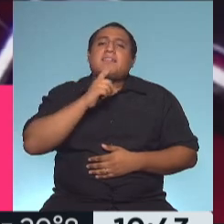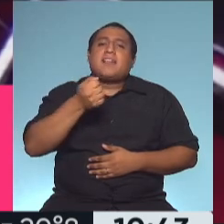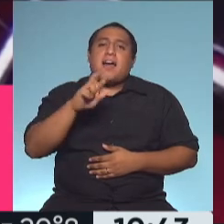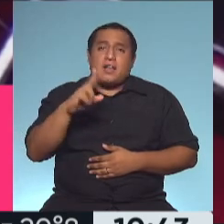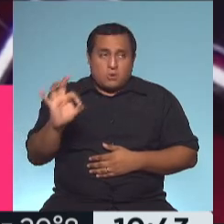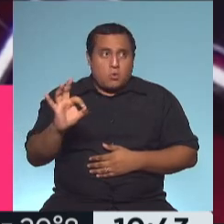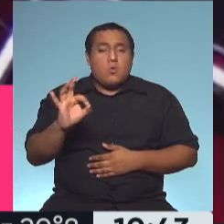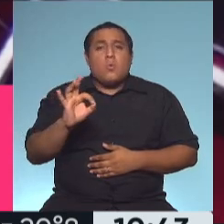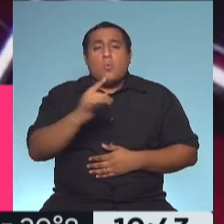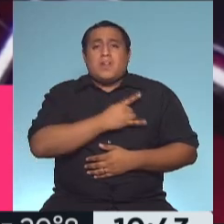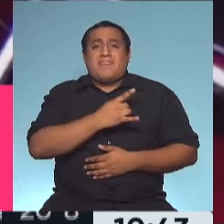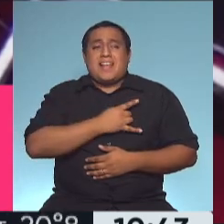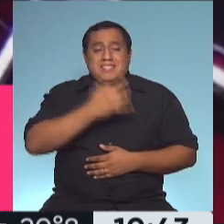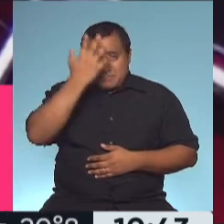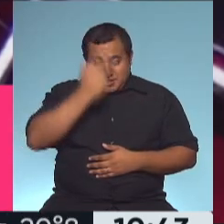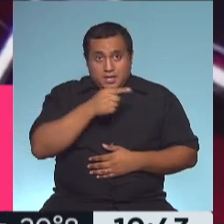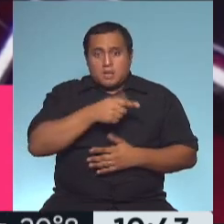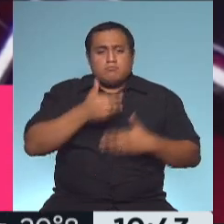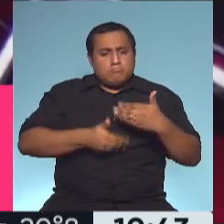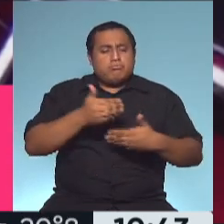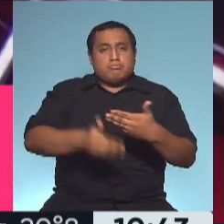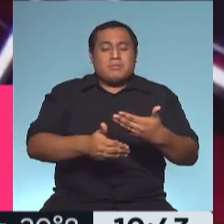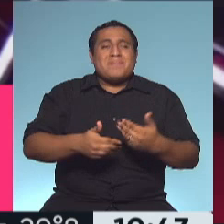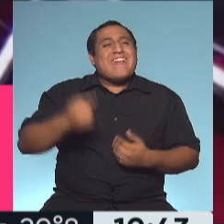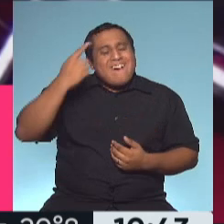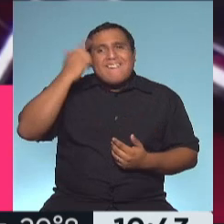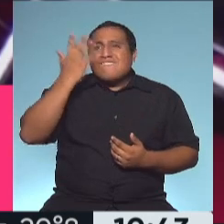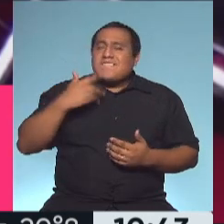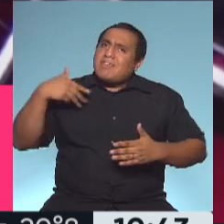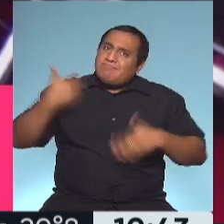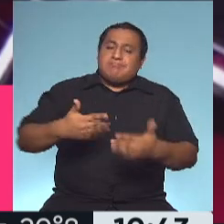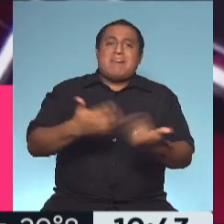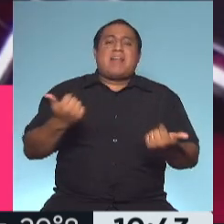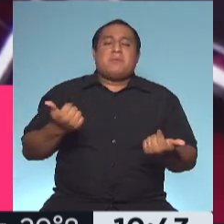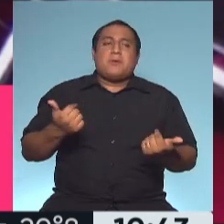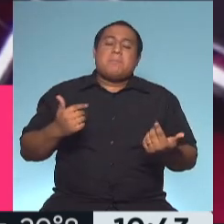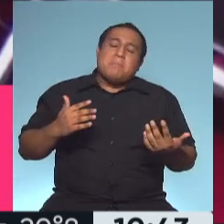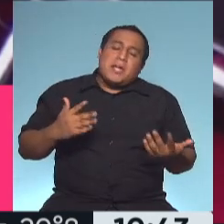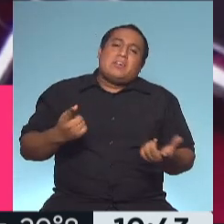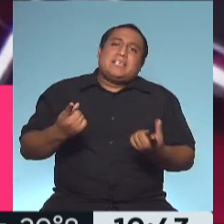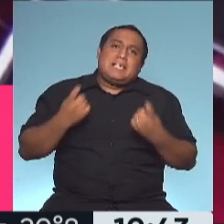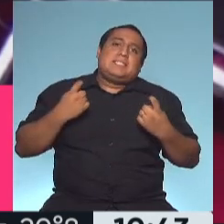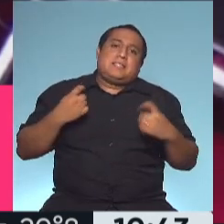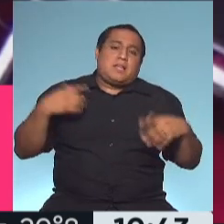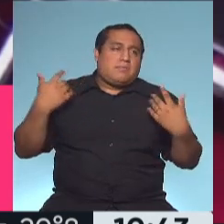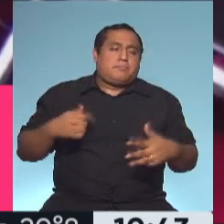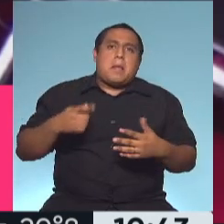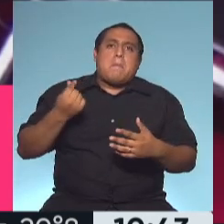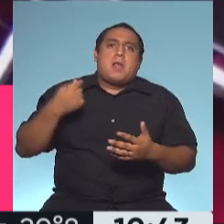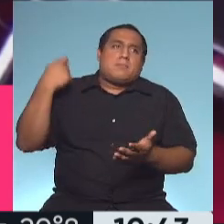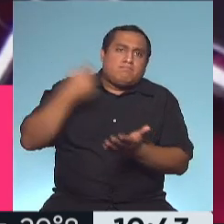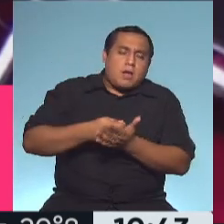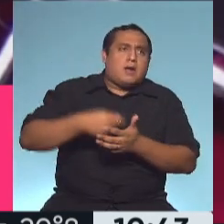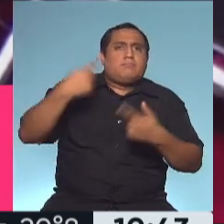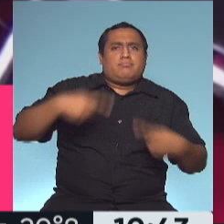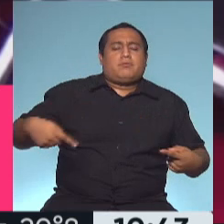está avanzando. Todos querríamos que avance más rápido, pero para eso, por supuesto, se necesitan enormes inversiones. Solo